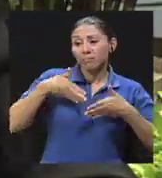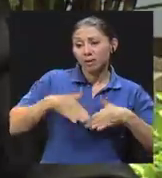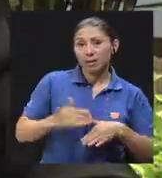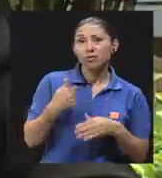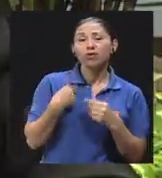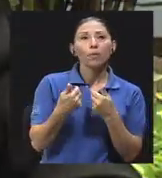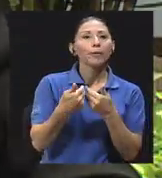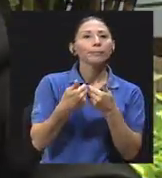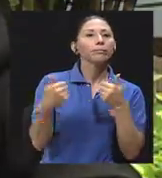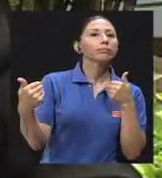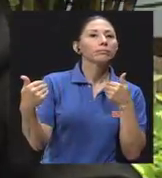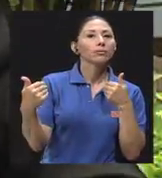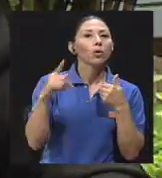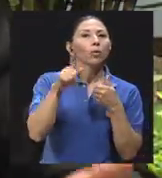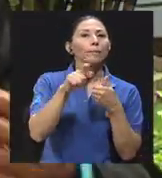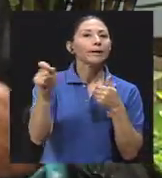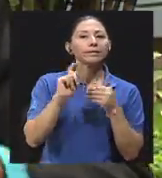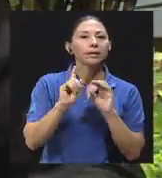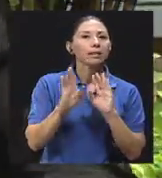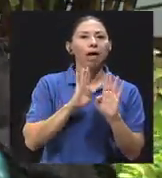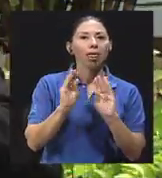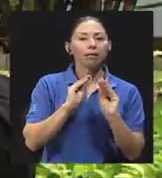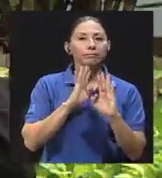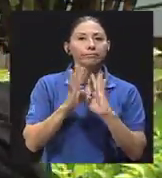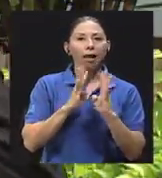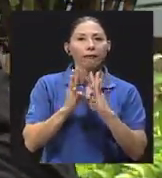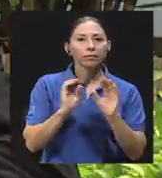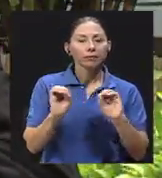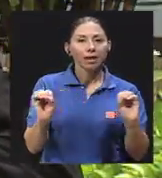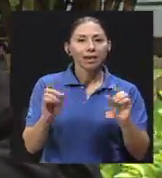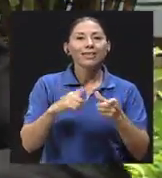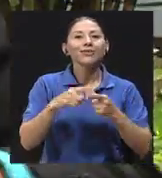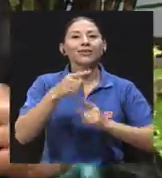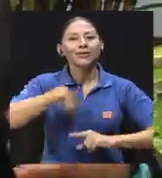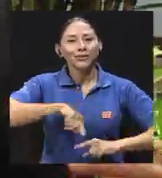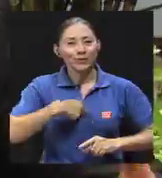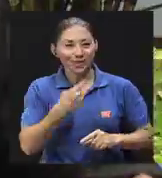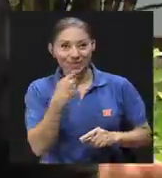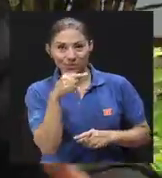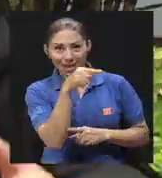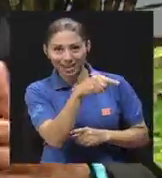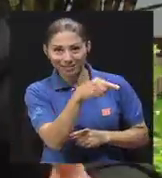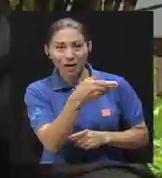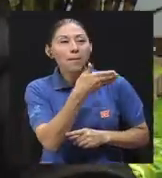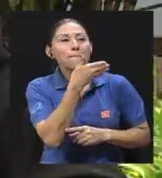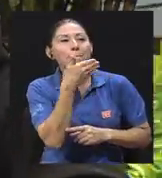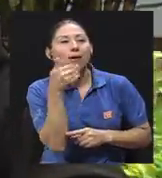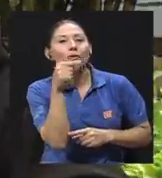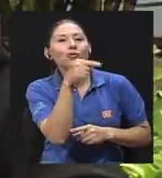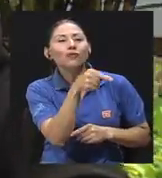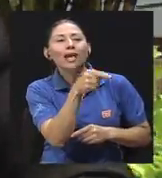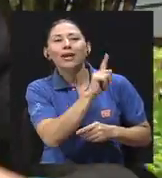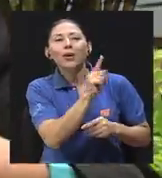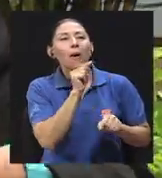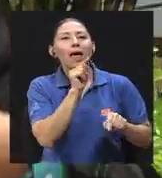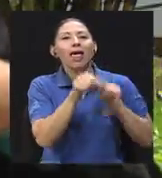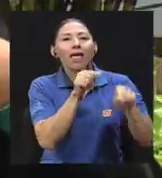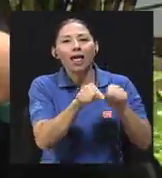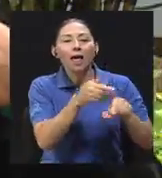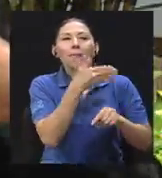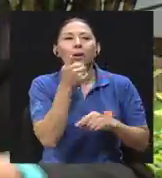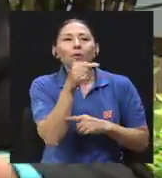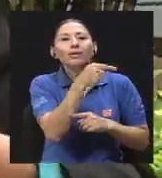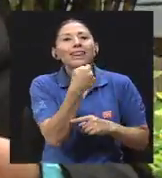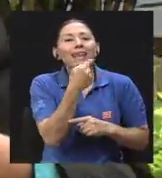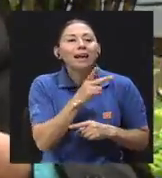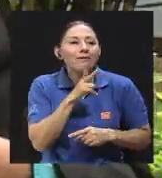hablar. Ok, entonces vamos, repasamos la escena y decimos, vamos a decirle lo que yo sentía. Entonces decirle, vea,